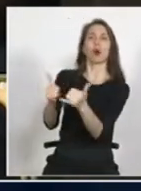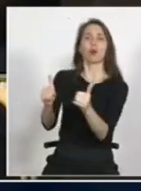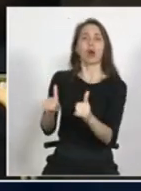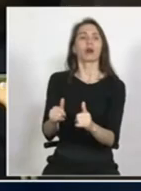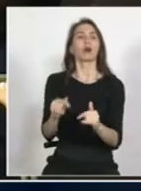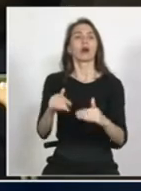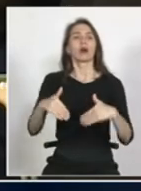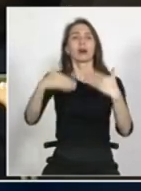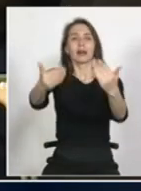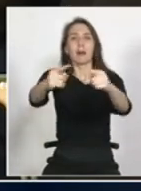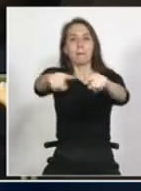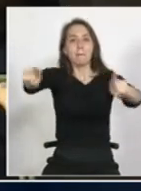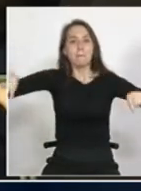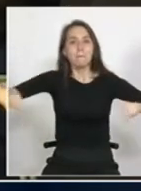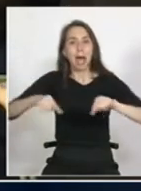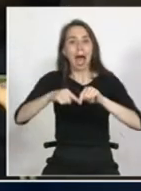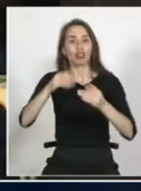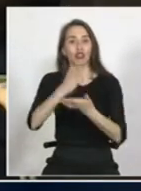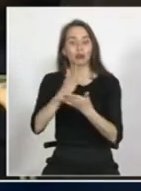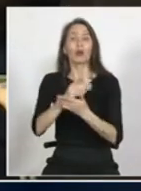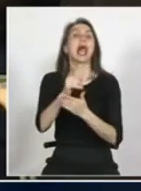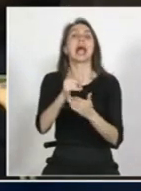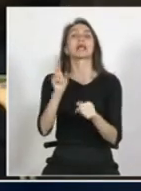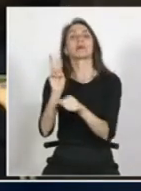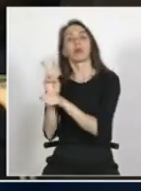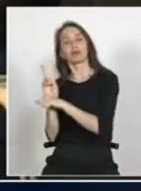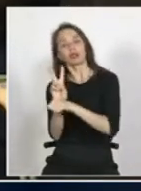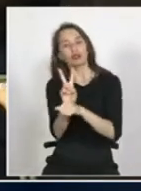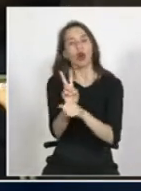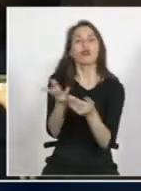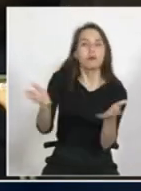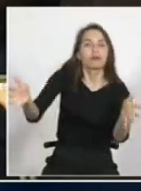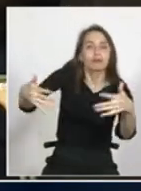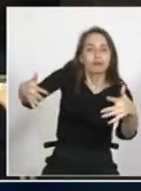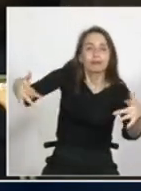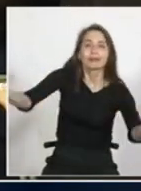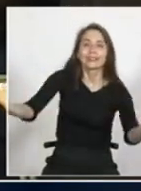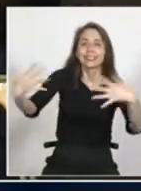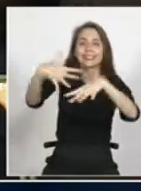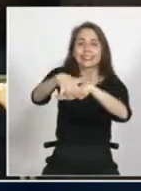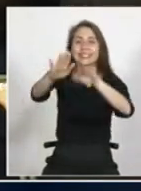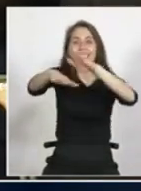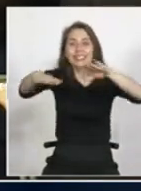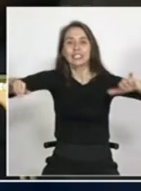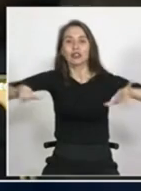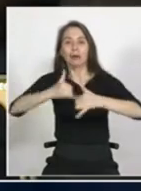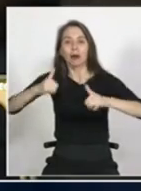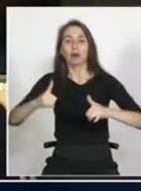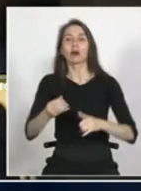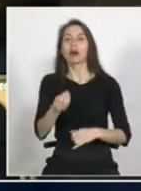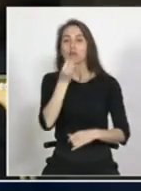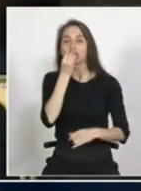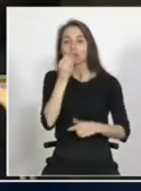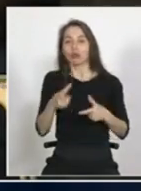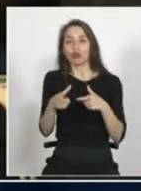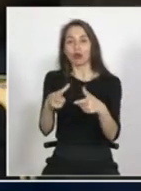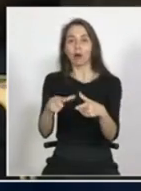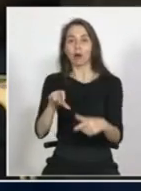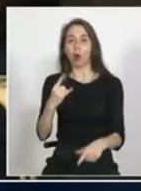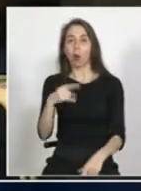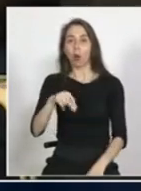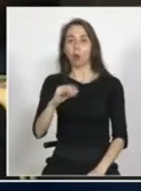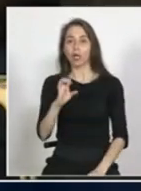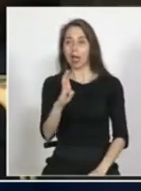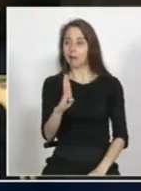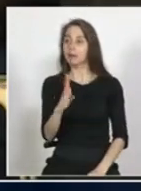estos juegos ¿no? desde ese enfoque que sea integrador la alimentación que se mencionaba acá en la Junaed bueno